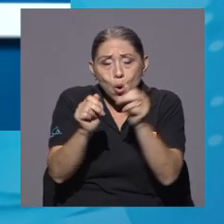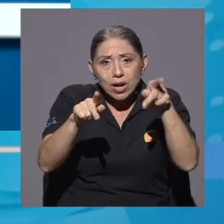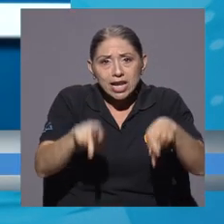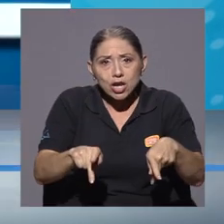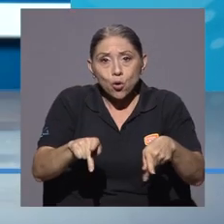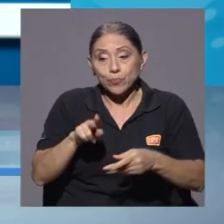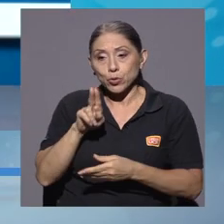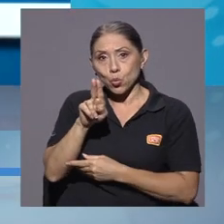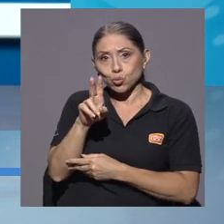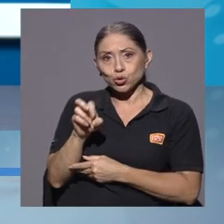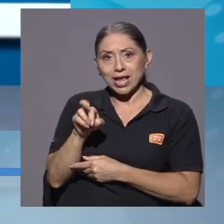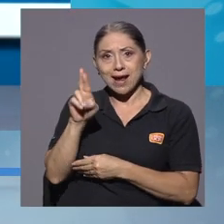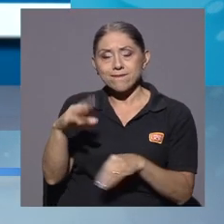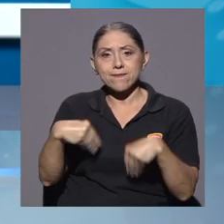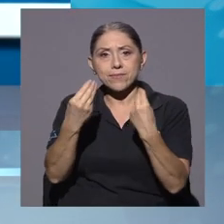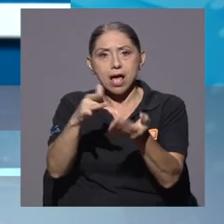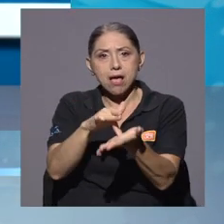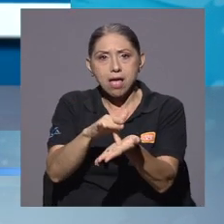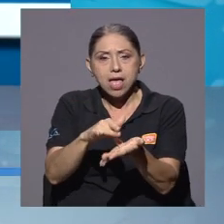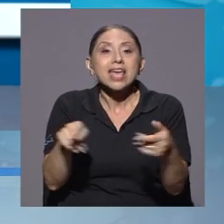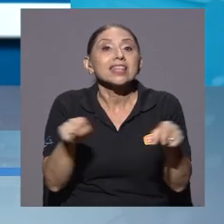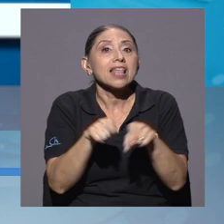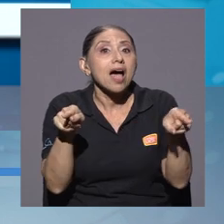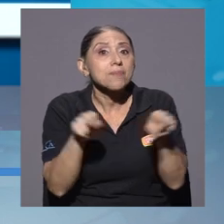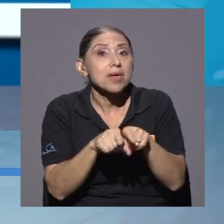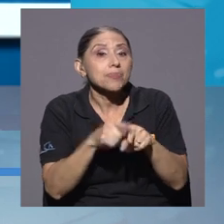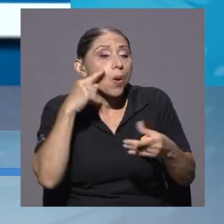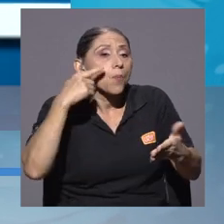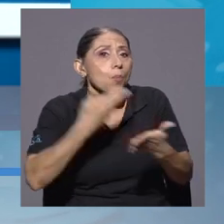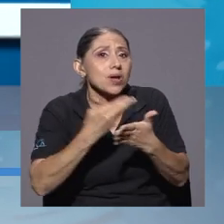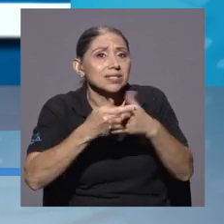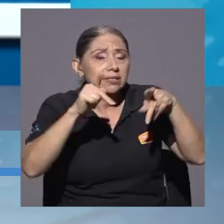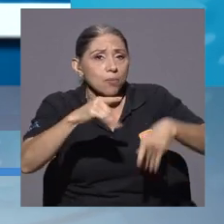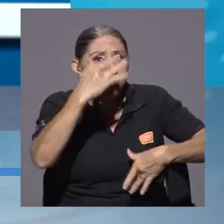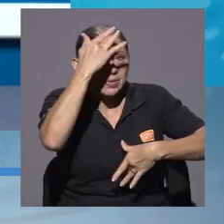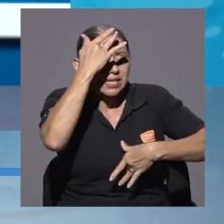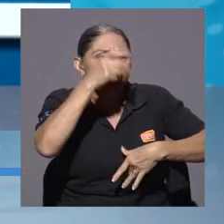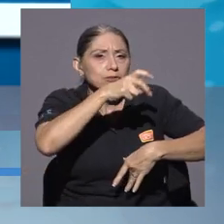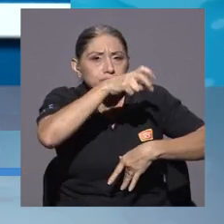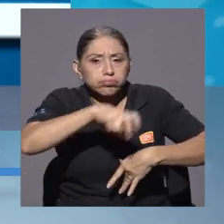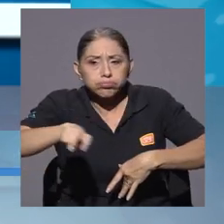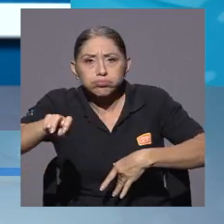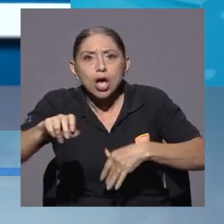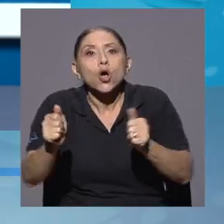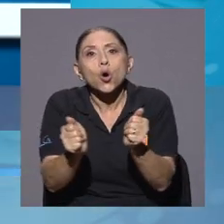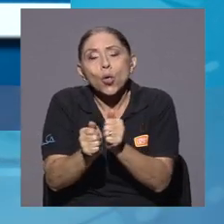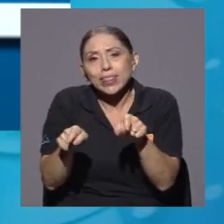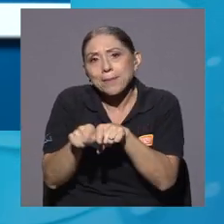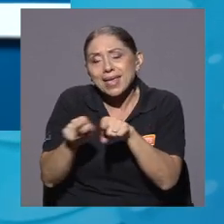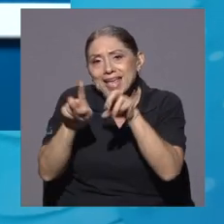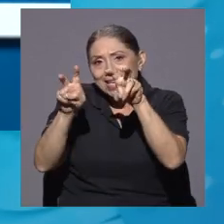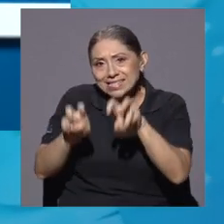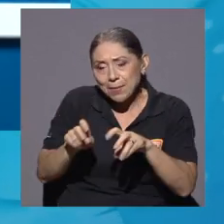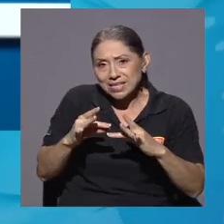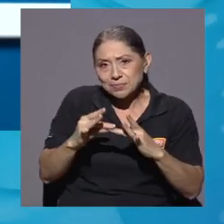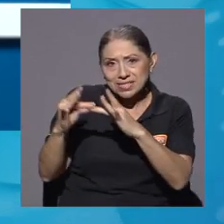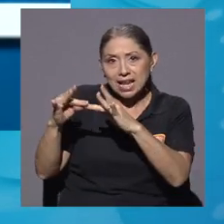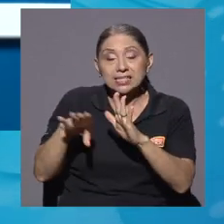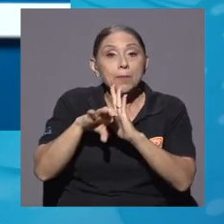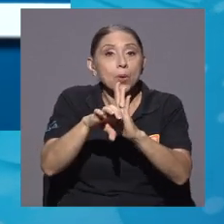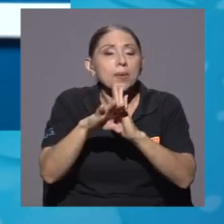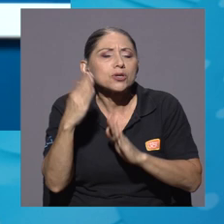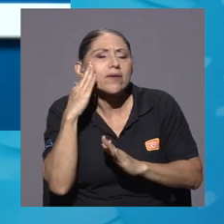Rica, además de proporcionar el medicamento, contribuirá con el transporte de las muestras de los pacientes y con algunos exámenes especializados, como las